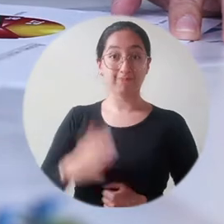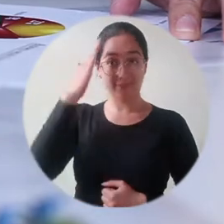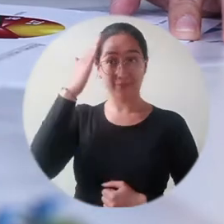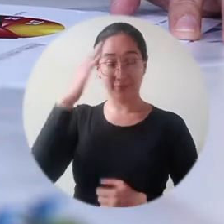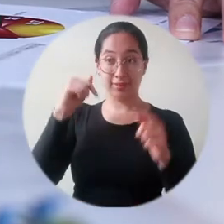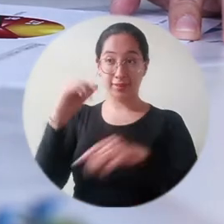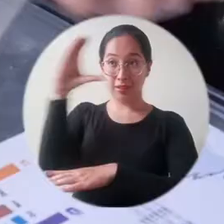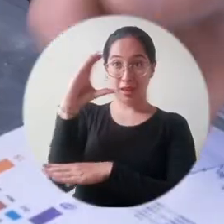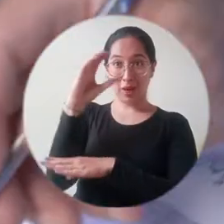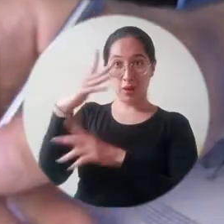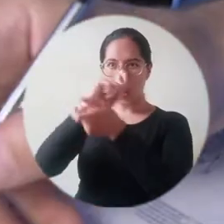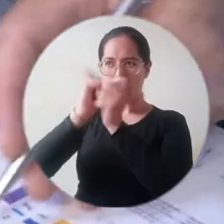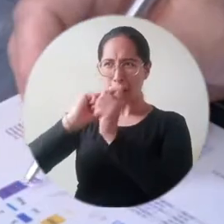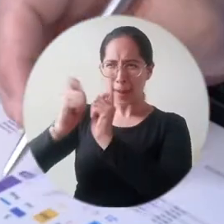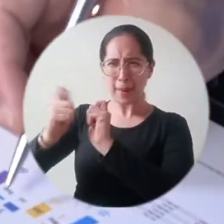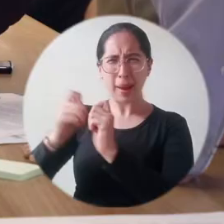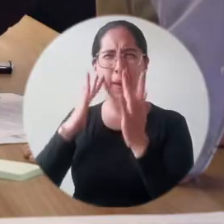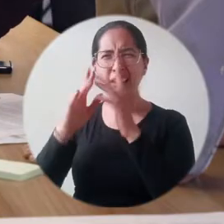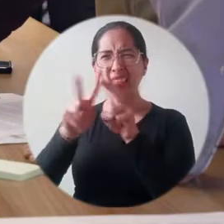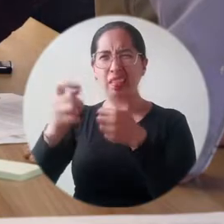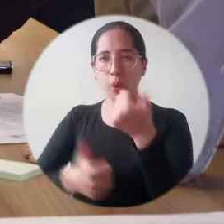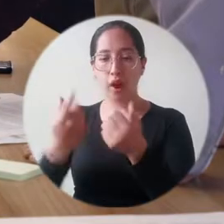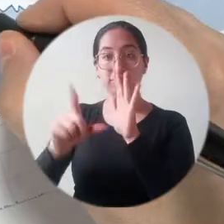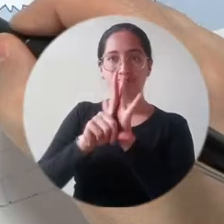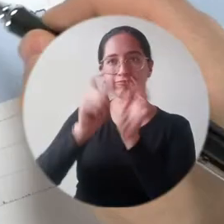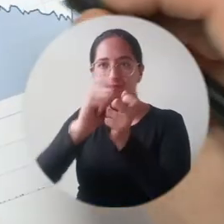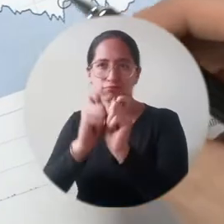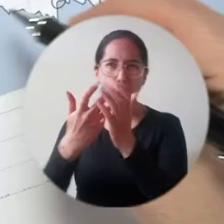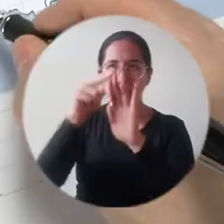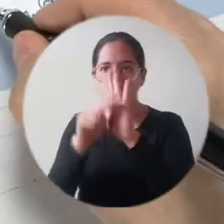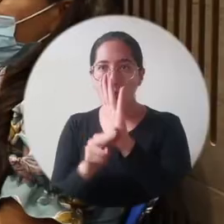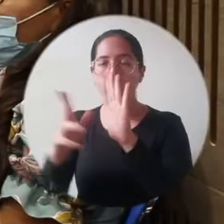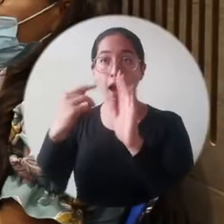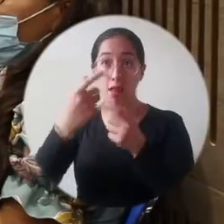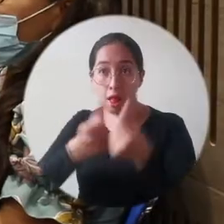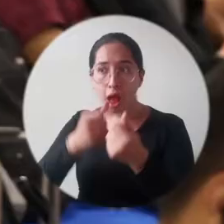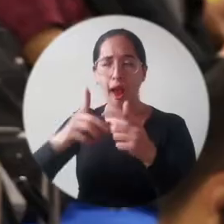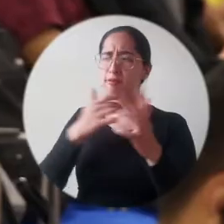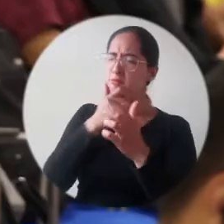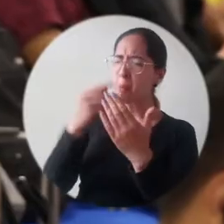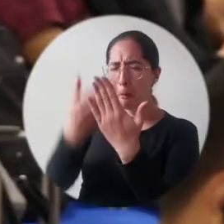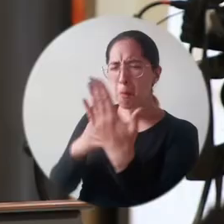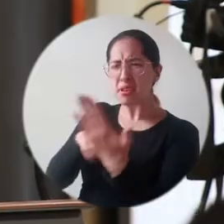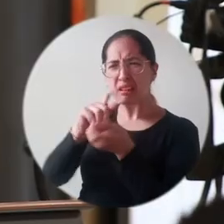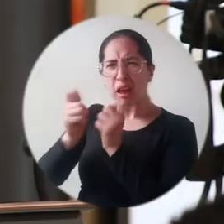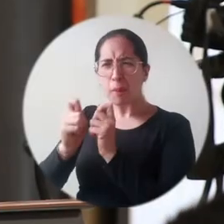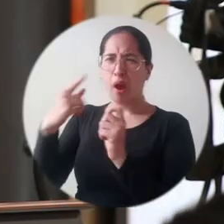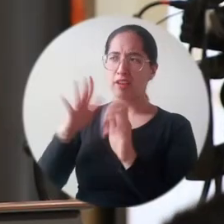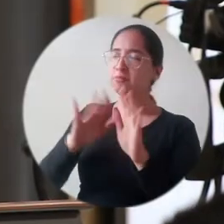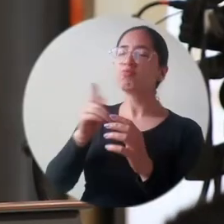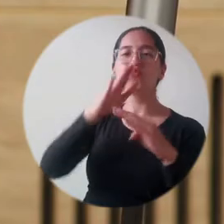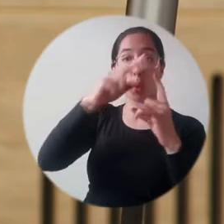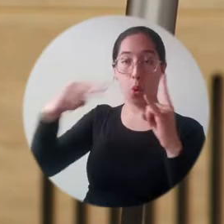Ante las actualizaciones y cambios que ha tenido el país en la regulación tributaria en los últimos años, la Universidad de Magdalena reunió a cuatro